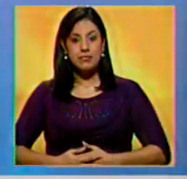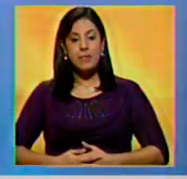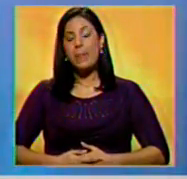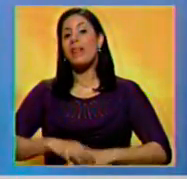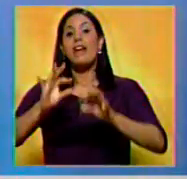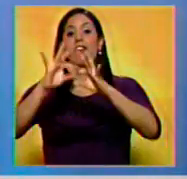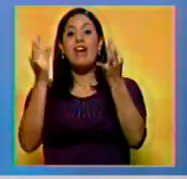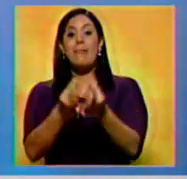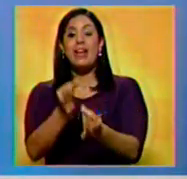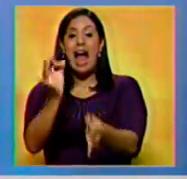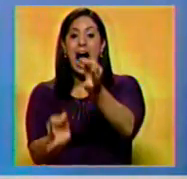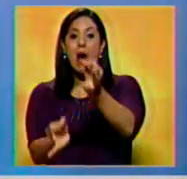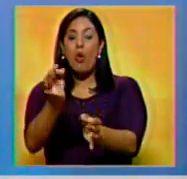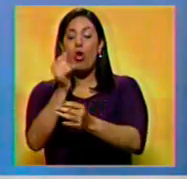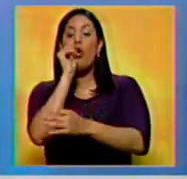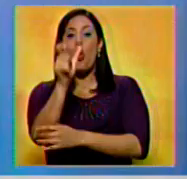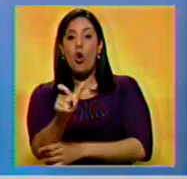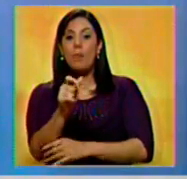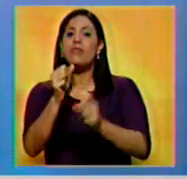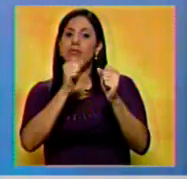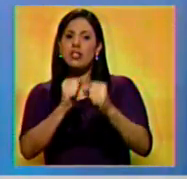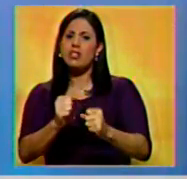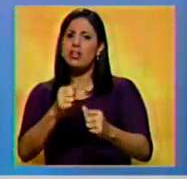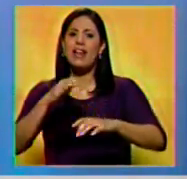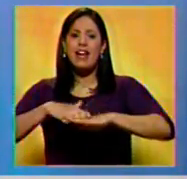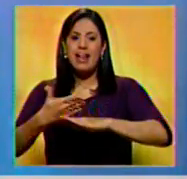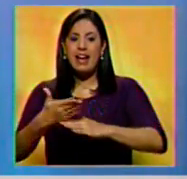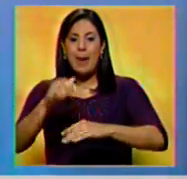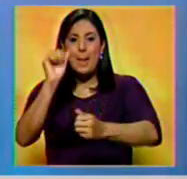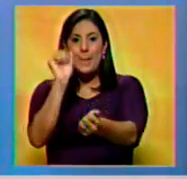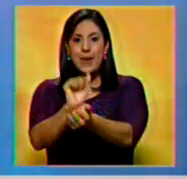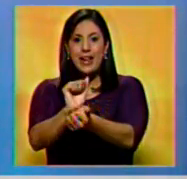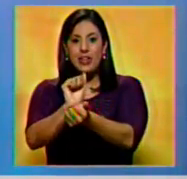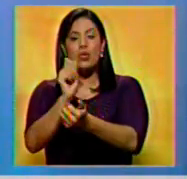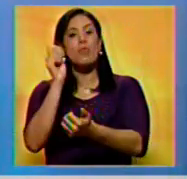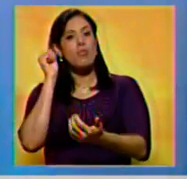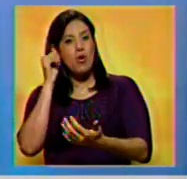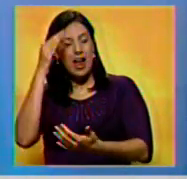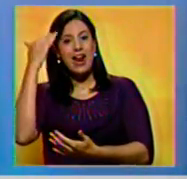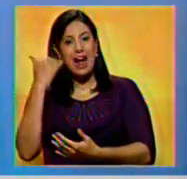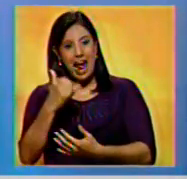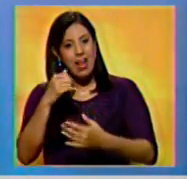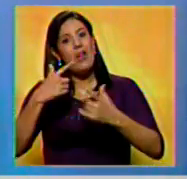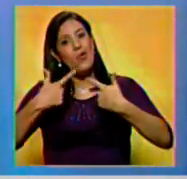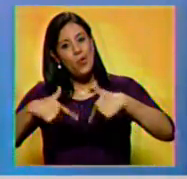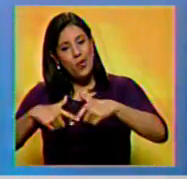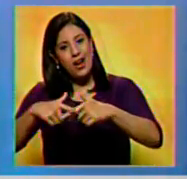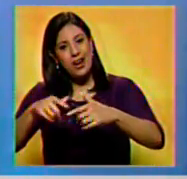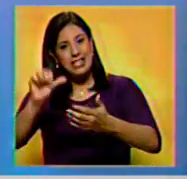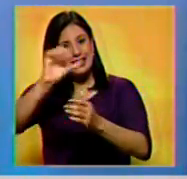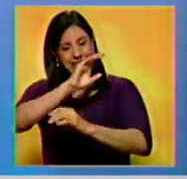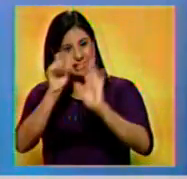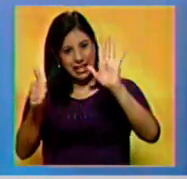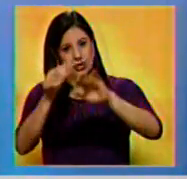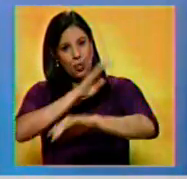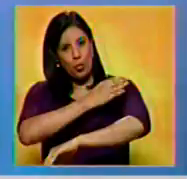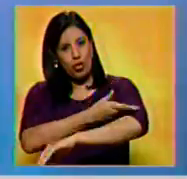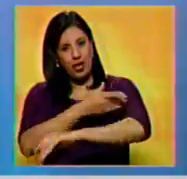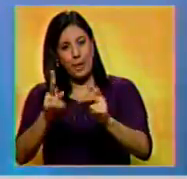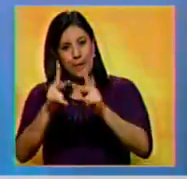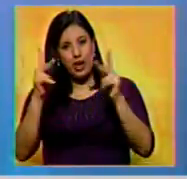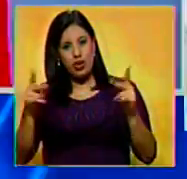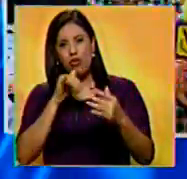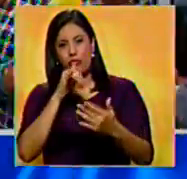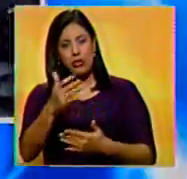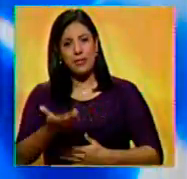La familia de abogados de Leocenis García fijan su posición tras su detención. Carla Salcedo Flores está en la sede del Grupo Sexto Poder y desde allí nos trae el